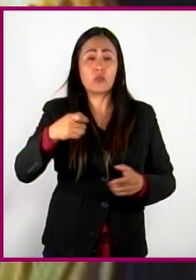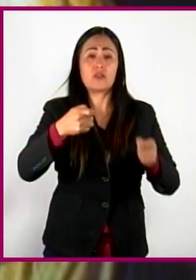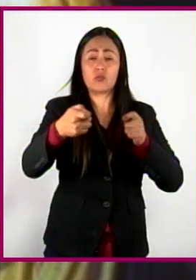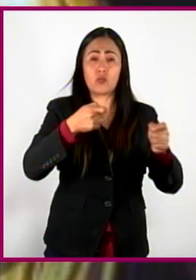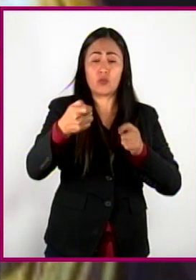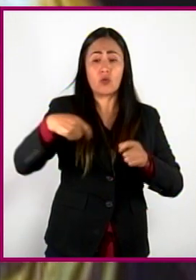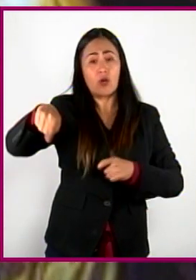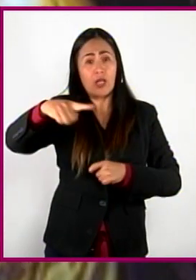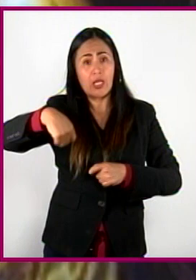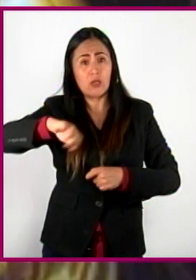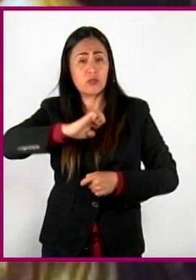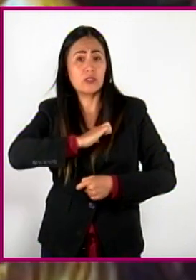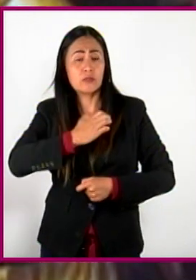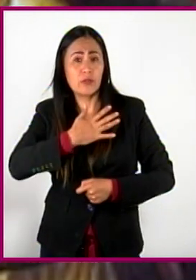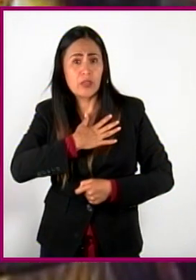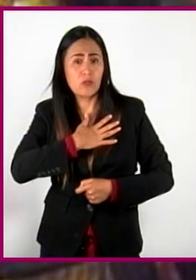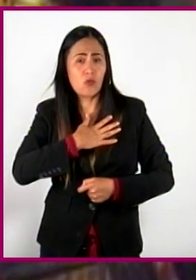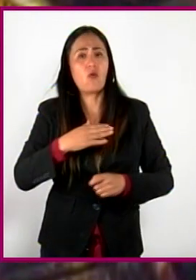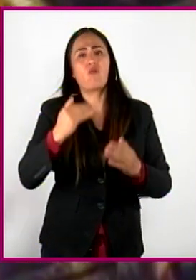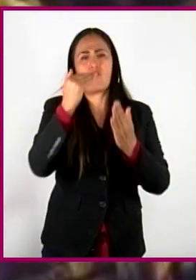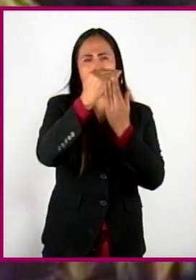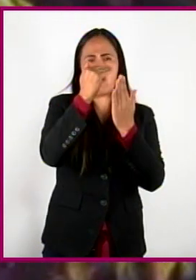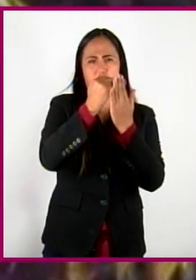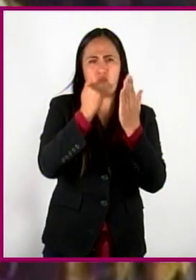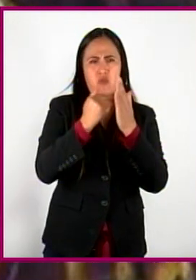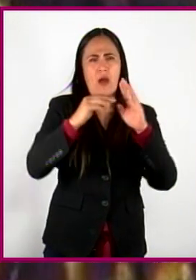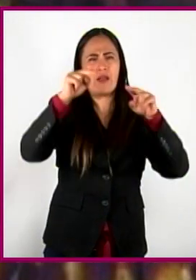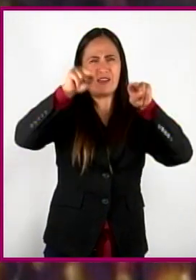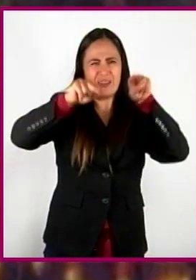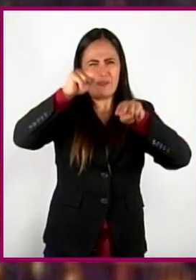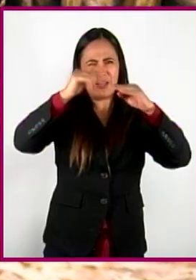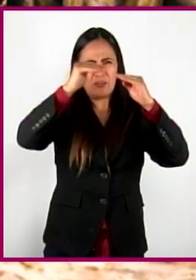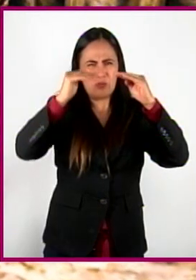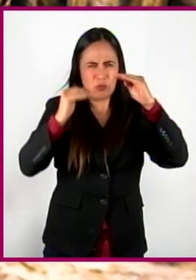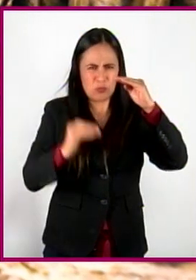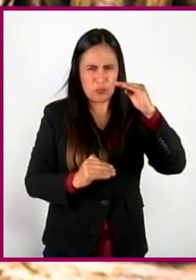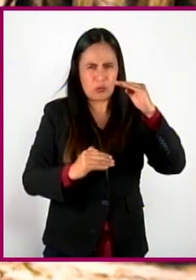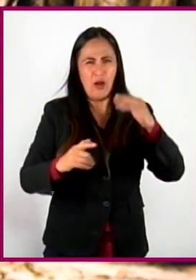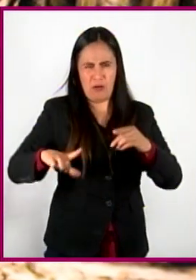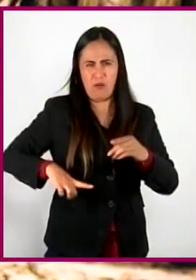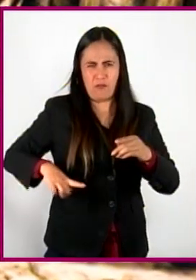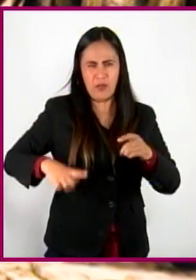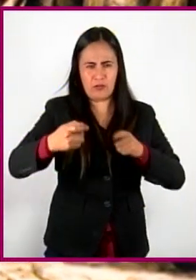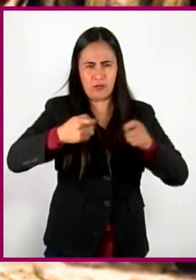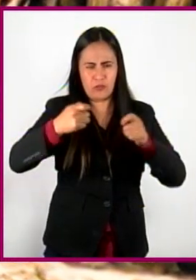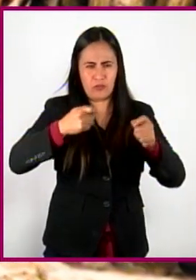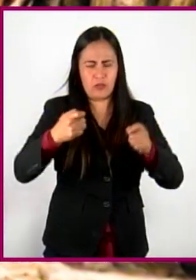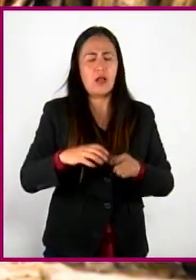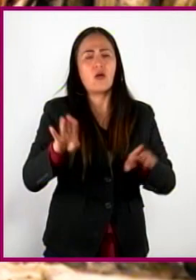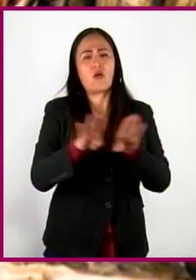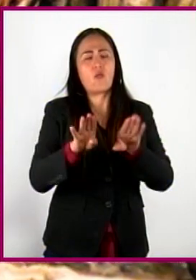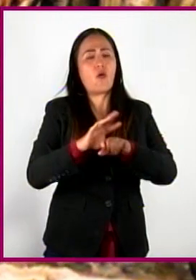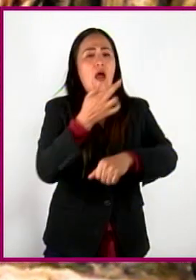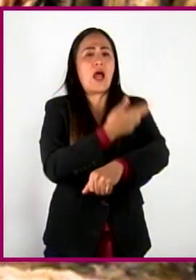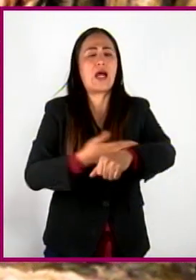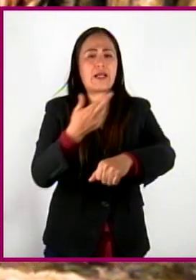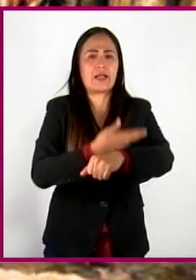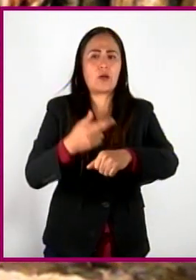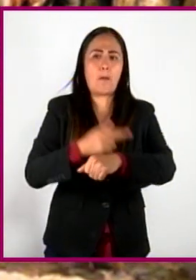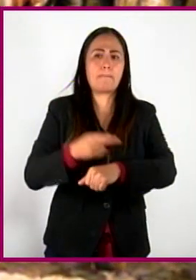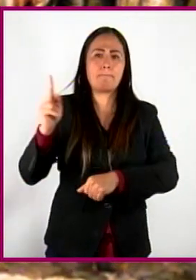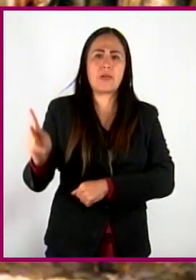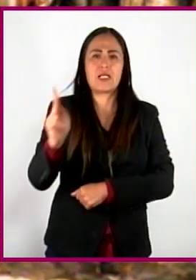españoles introdujeron en la estructura de gobierno de los pueblos de indios una organización de tipo castellana para